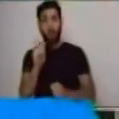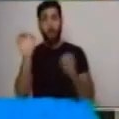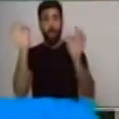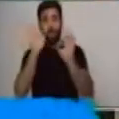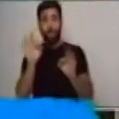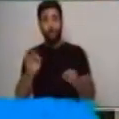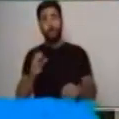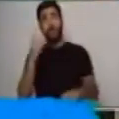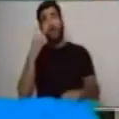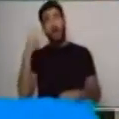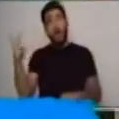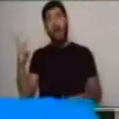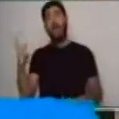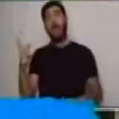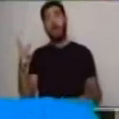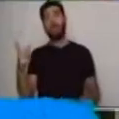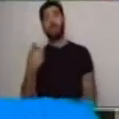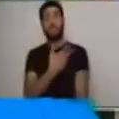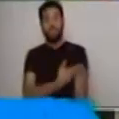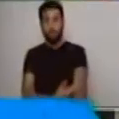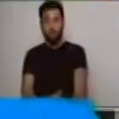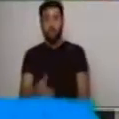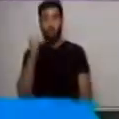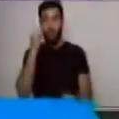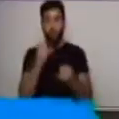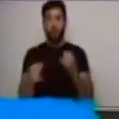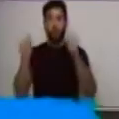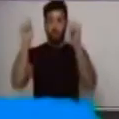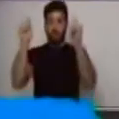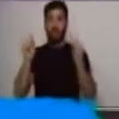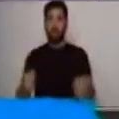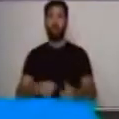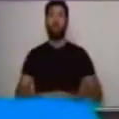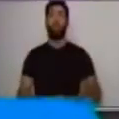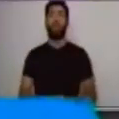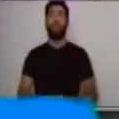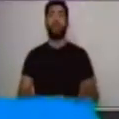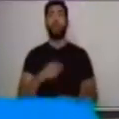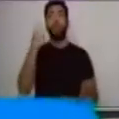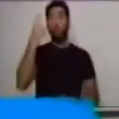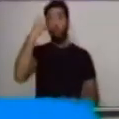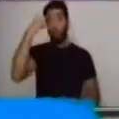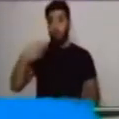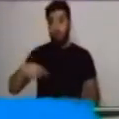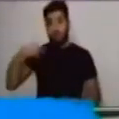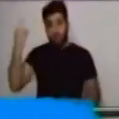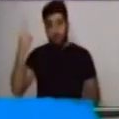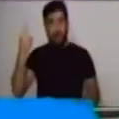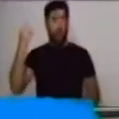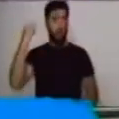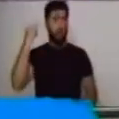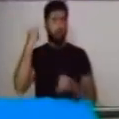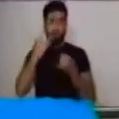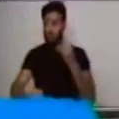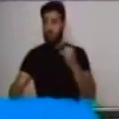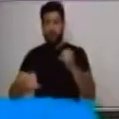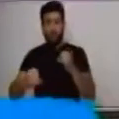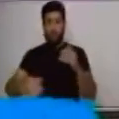de la último párrafo. El día de la gran final,